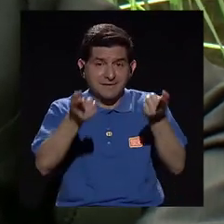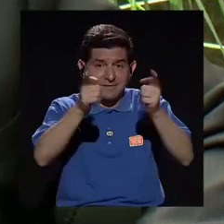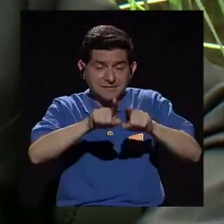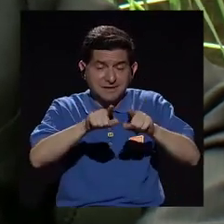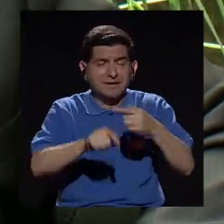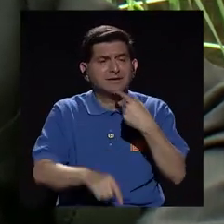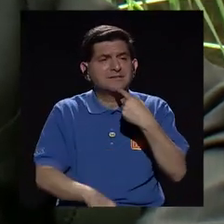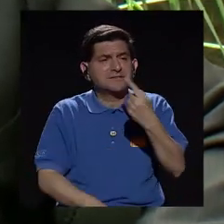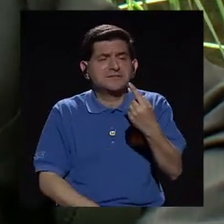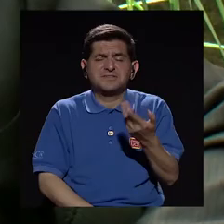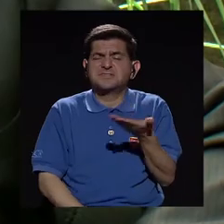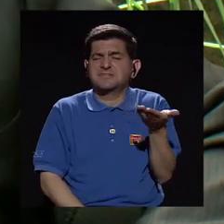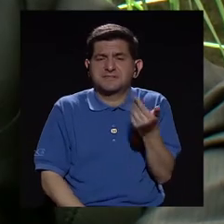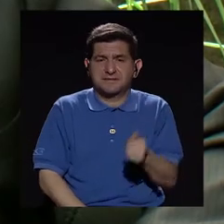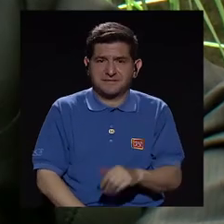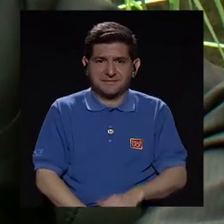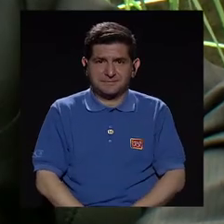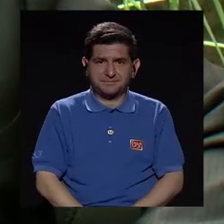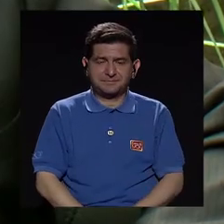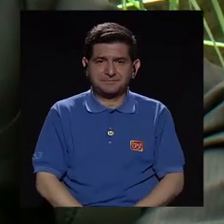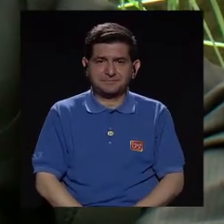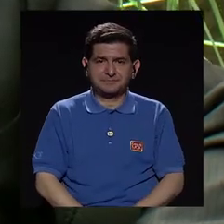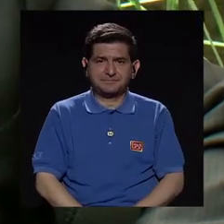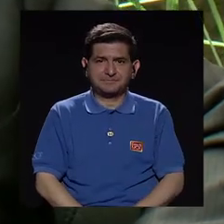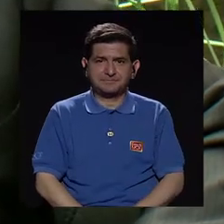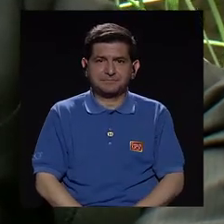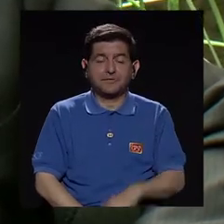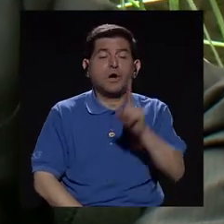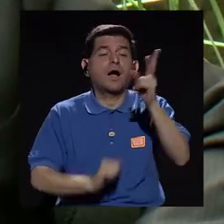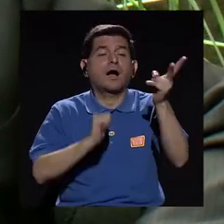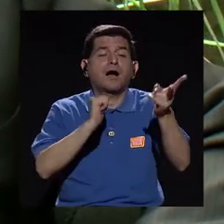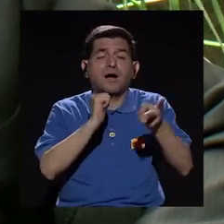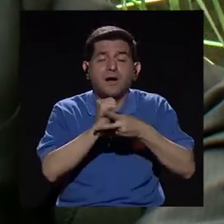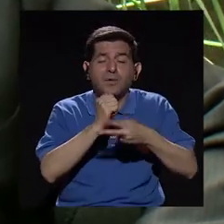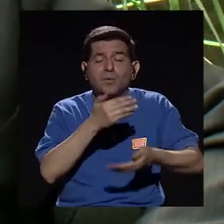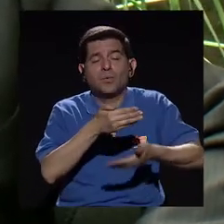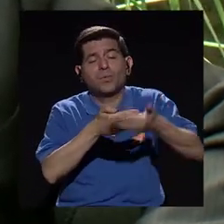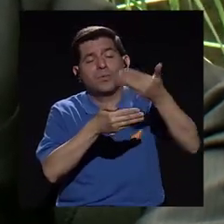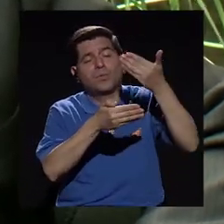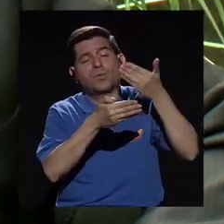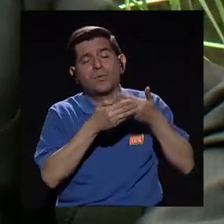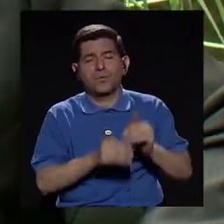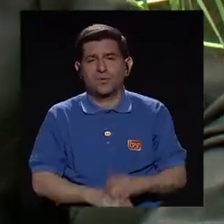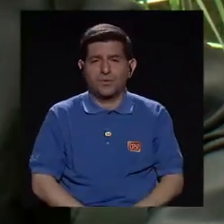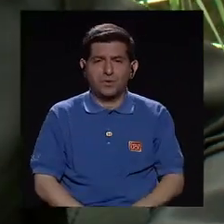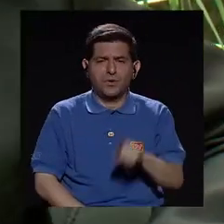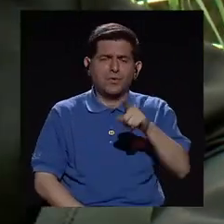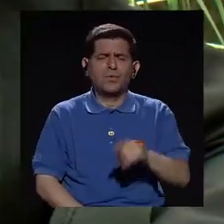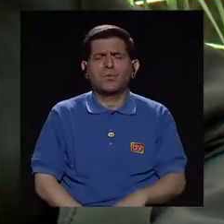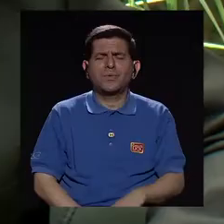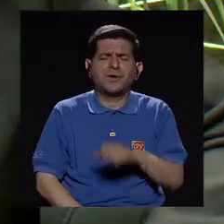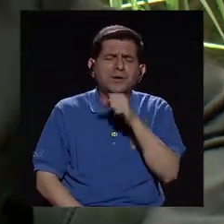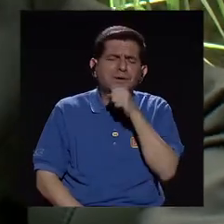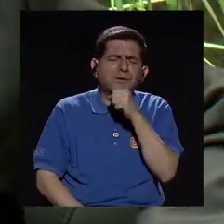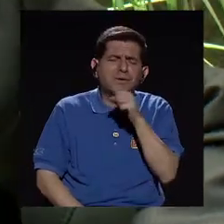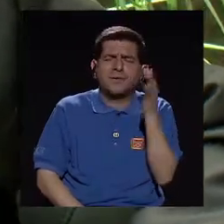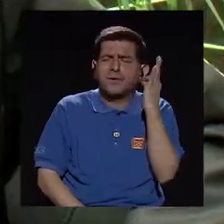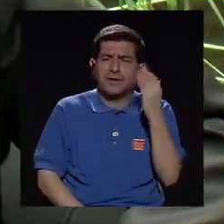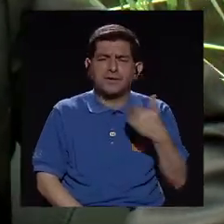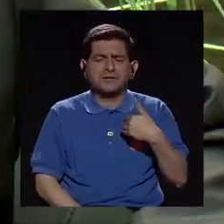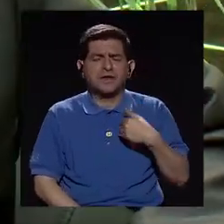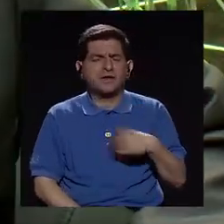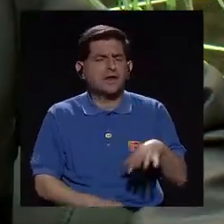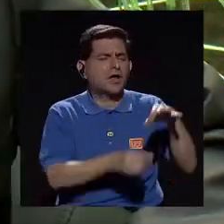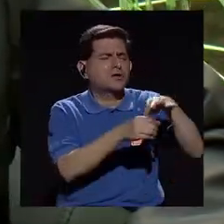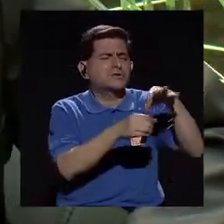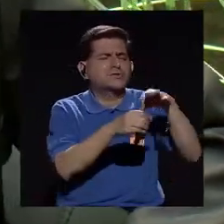podemos decir que había una vez, había una vez una viejecita que